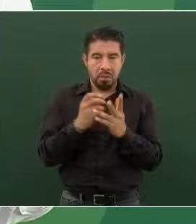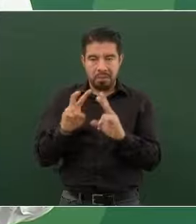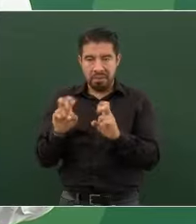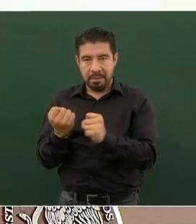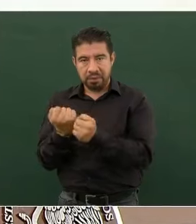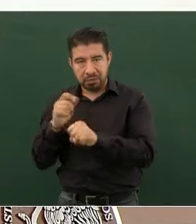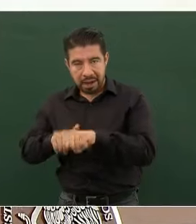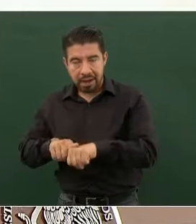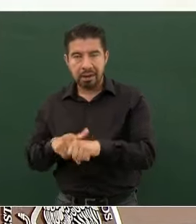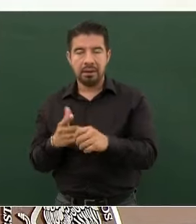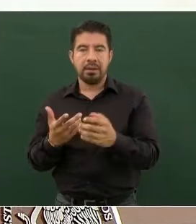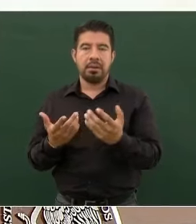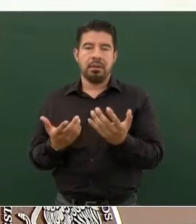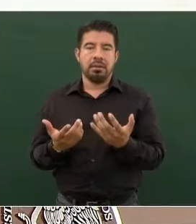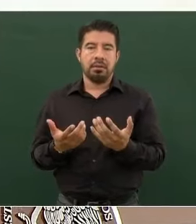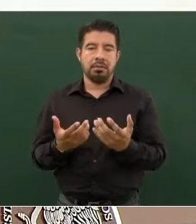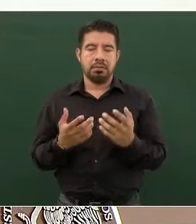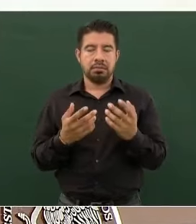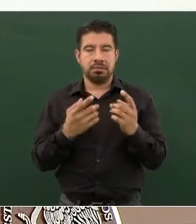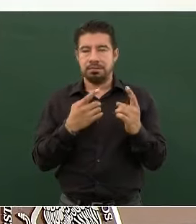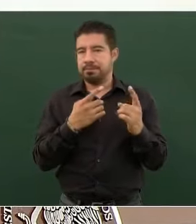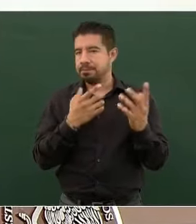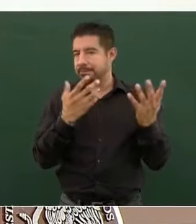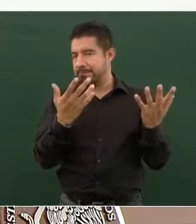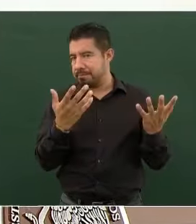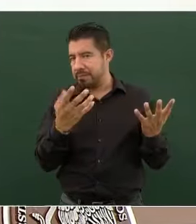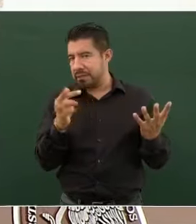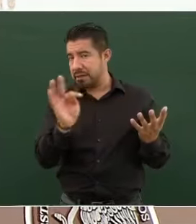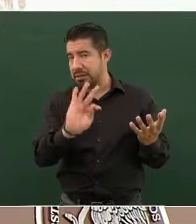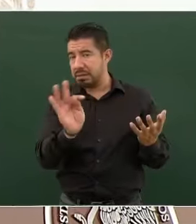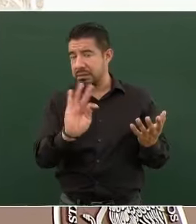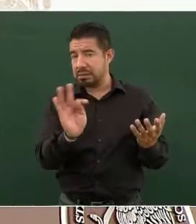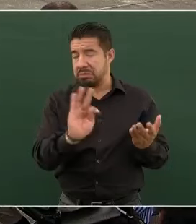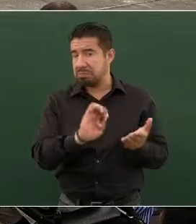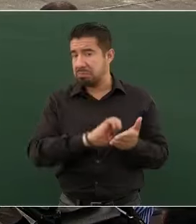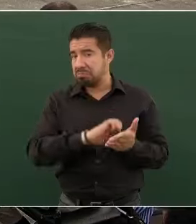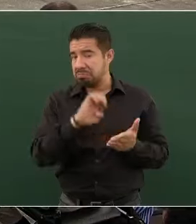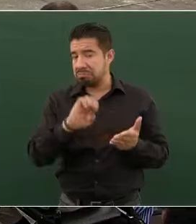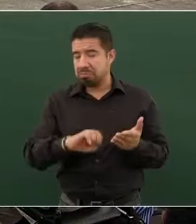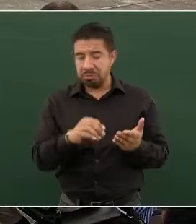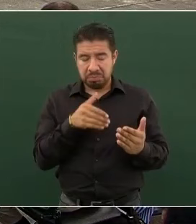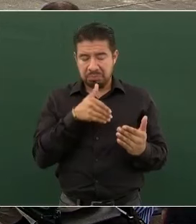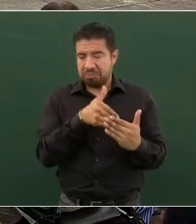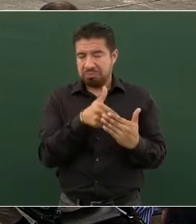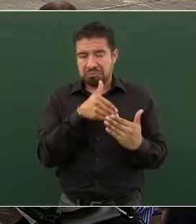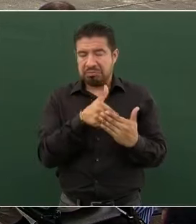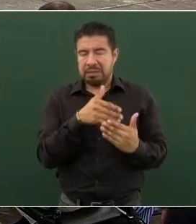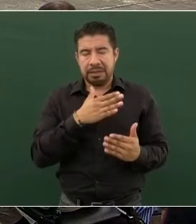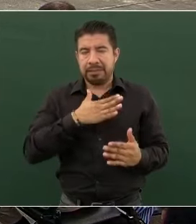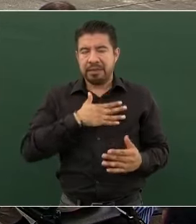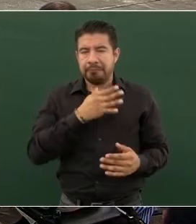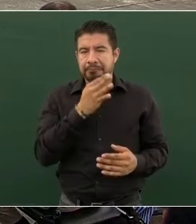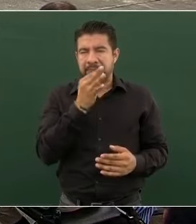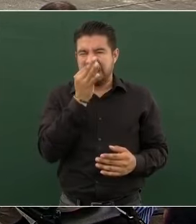Aún cuando me queda poco tiempo,